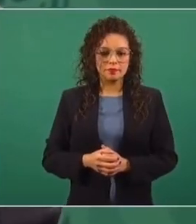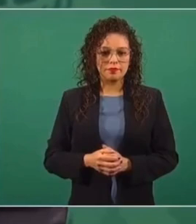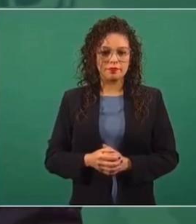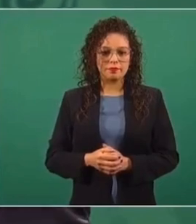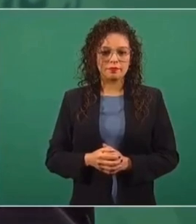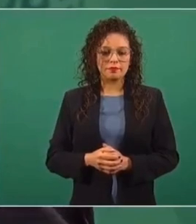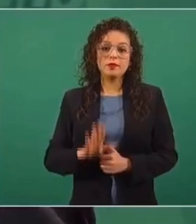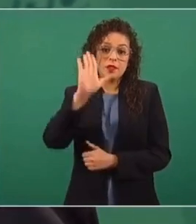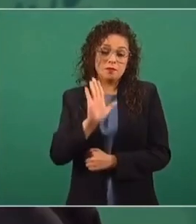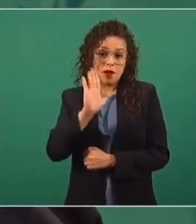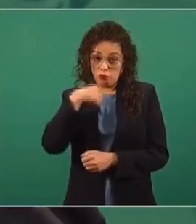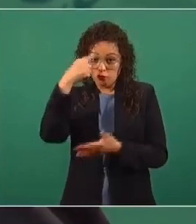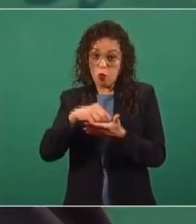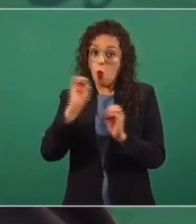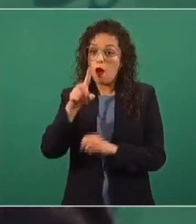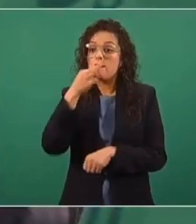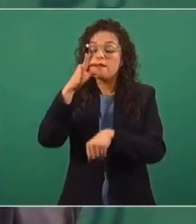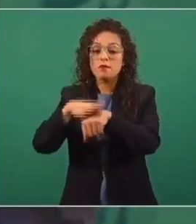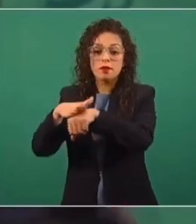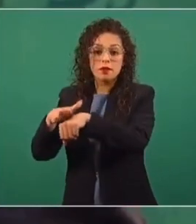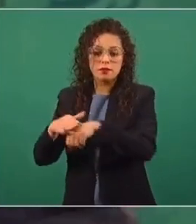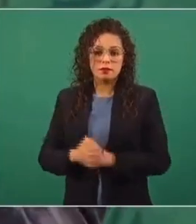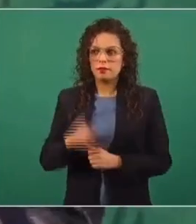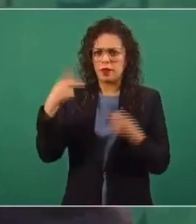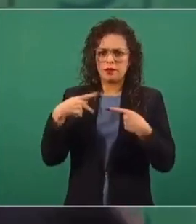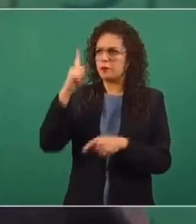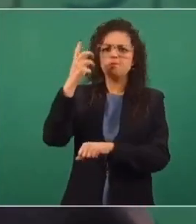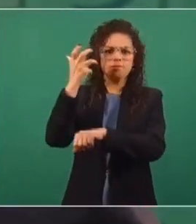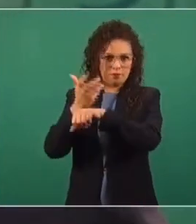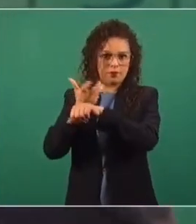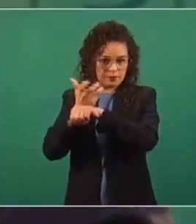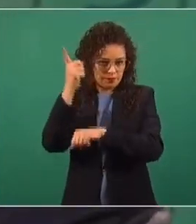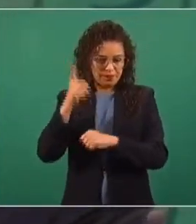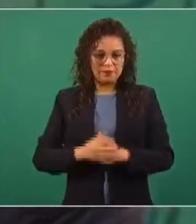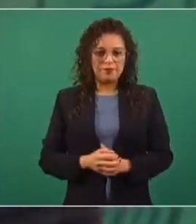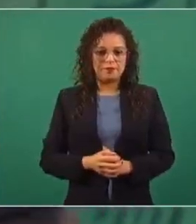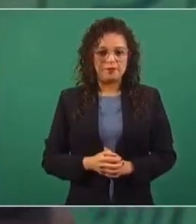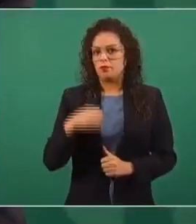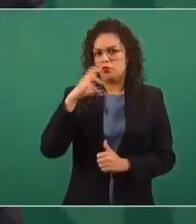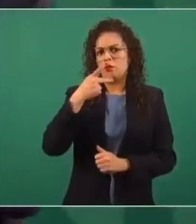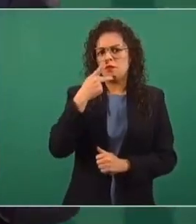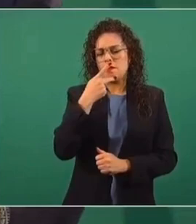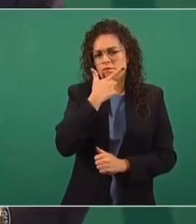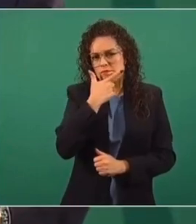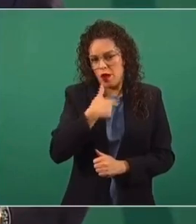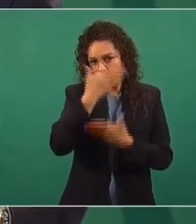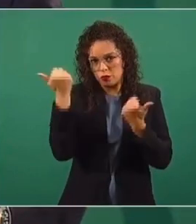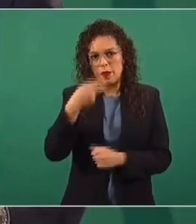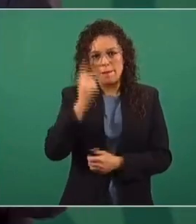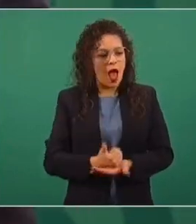a lo mejor no tenía informado, pero un estadounidense, es un estadounidense. Entonces yo no hablo inglés, pero tenía ahí un traductor.